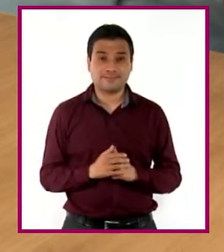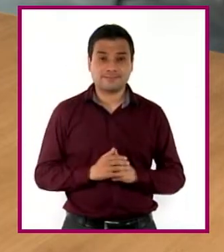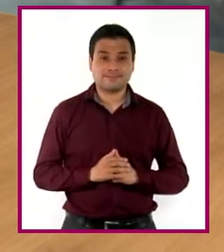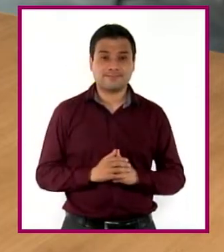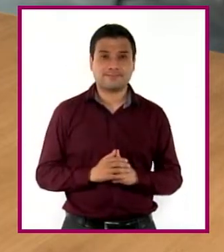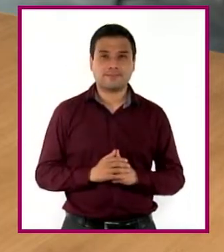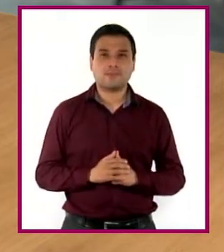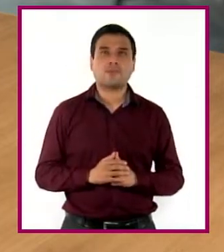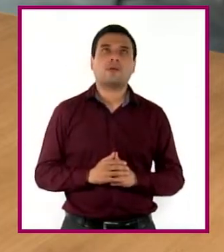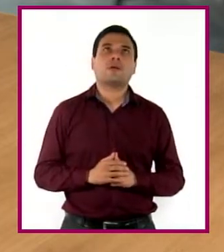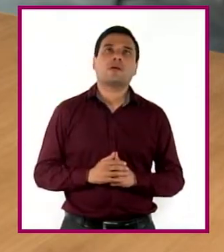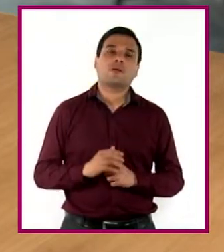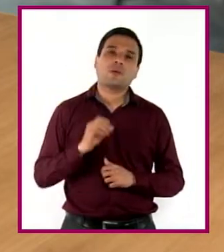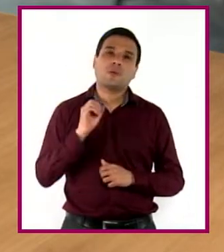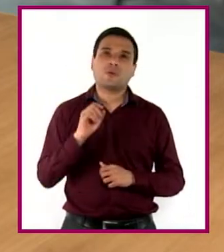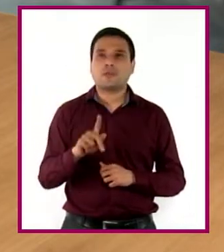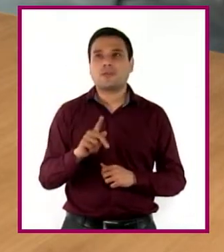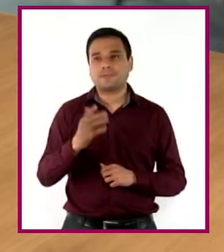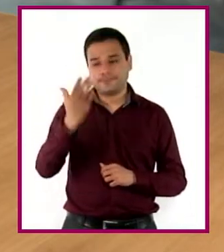¡Pasa!